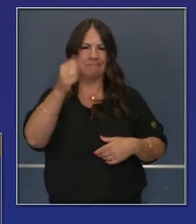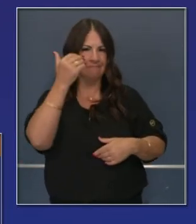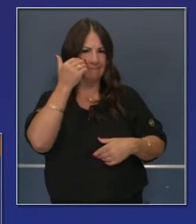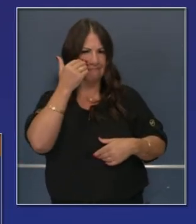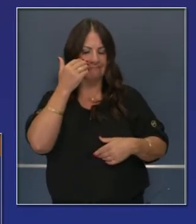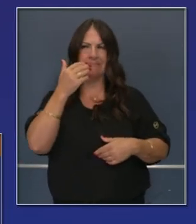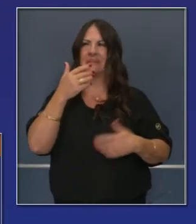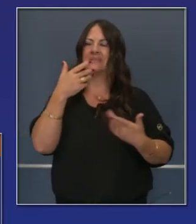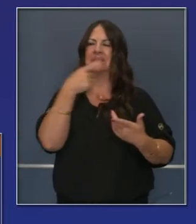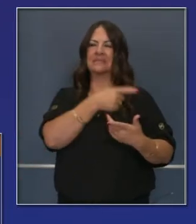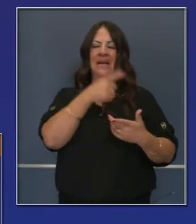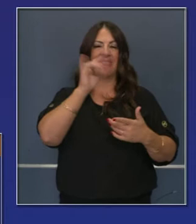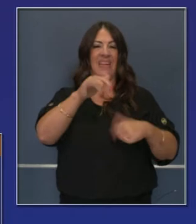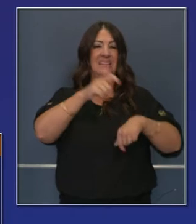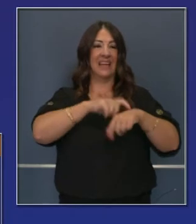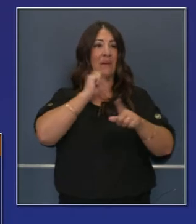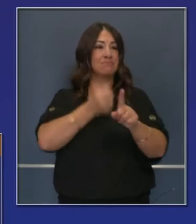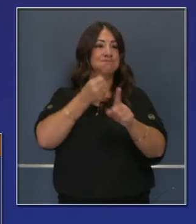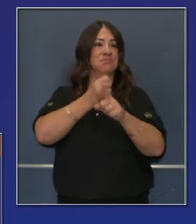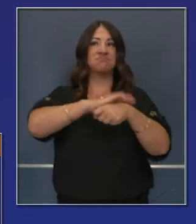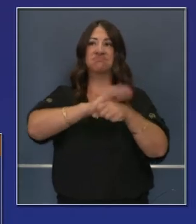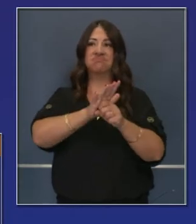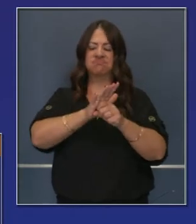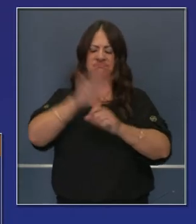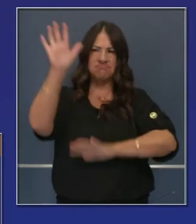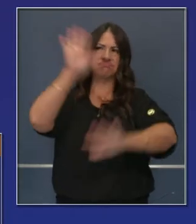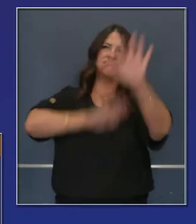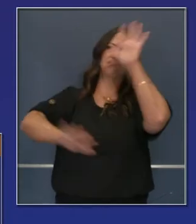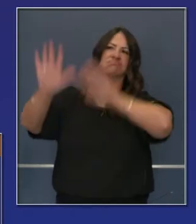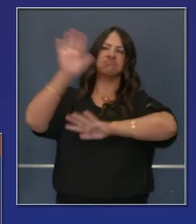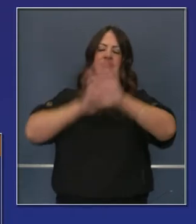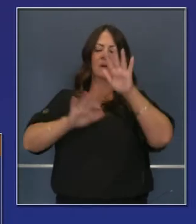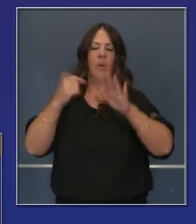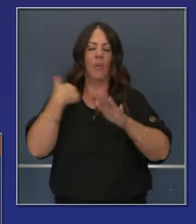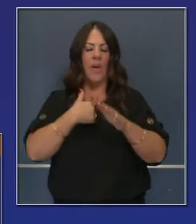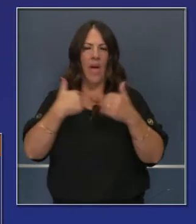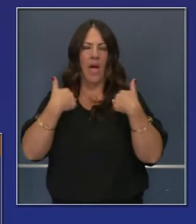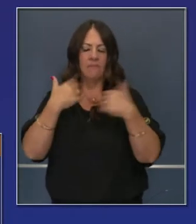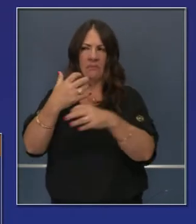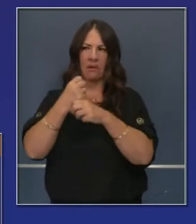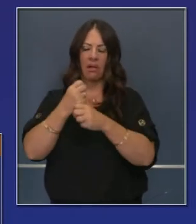pueden manejar el tipo de volumen que requiere COVID-19.